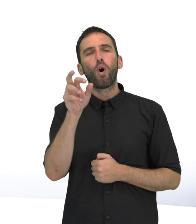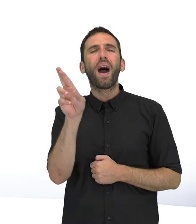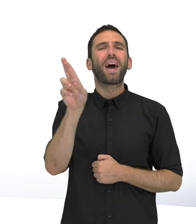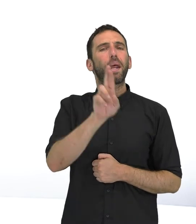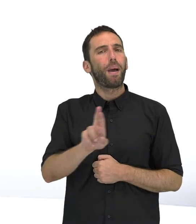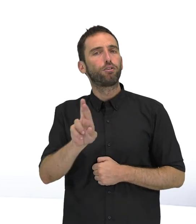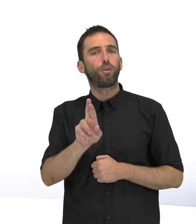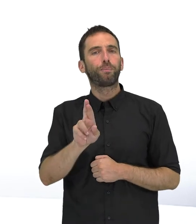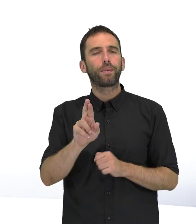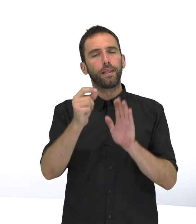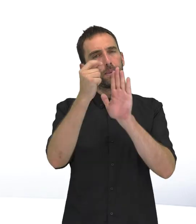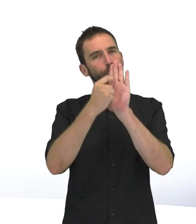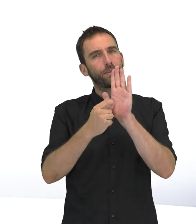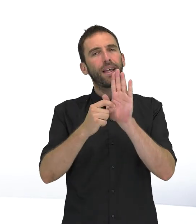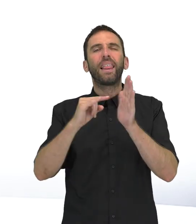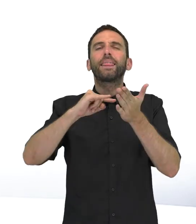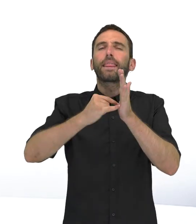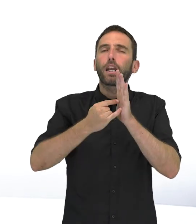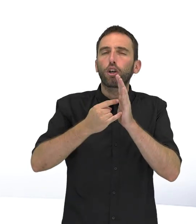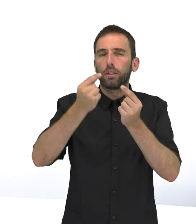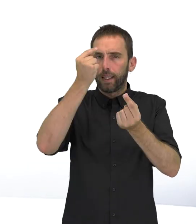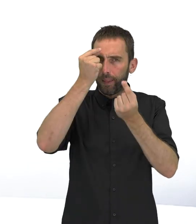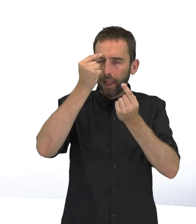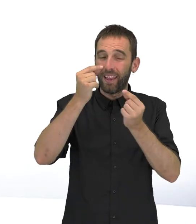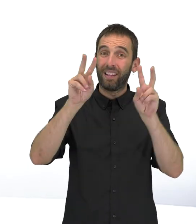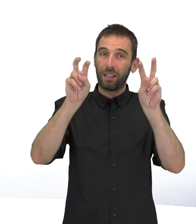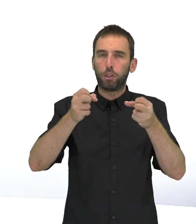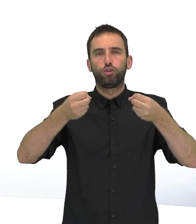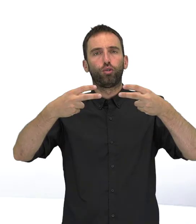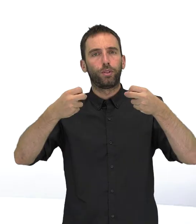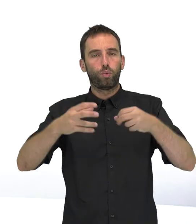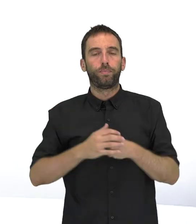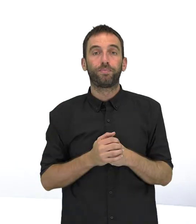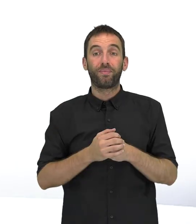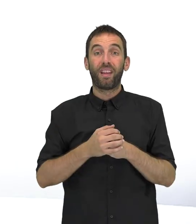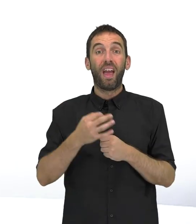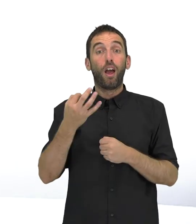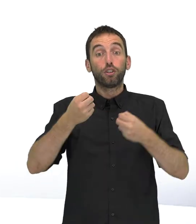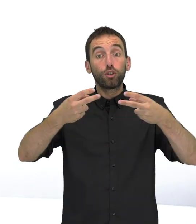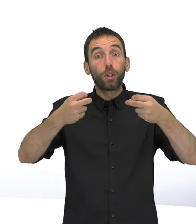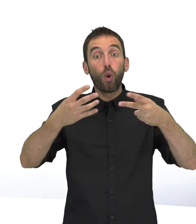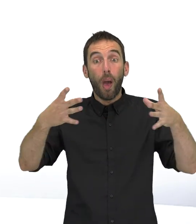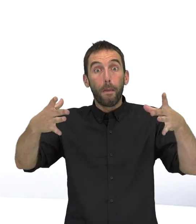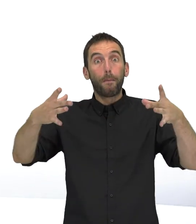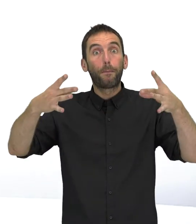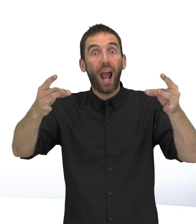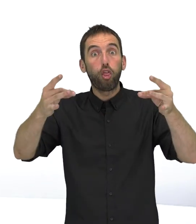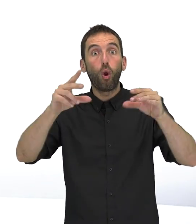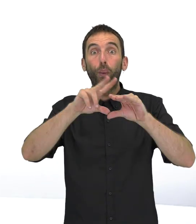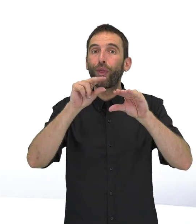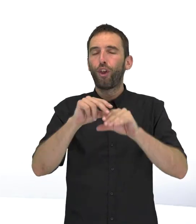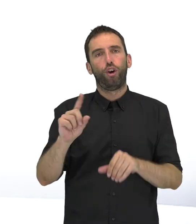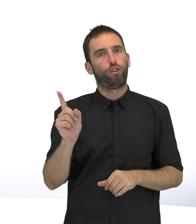Repasemos algunas cuestiones más técnicas de los subtítulos. Los subtítulos no deben estar incrustados en el vídeo como una imagen.